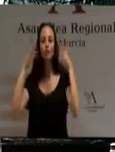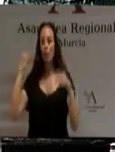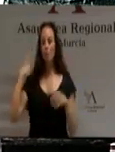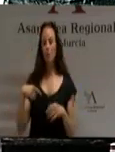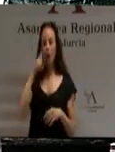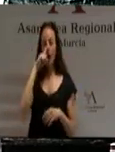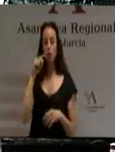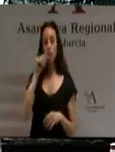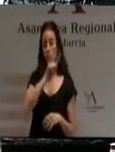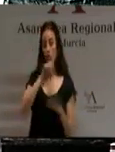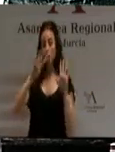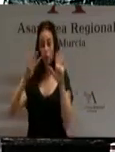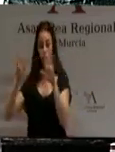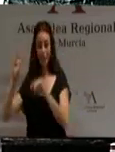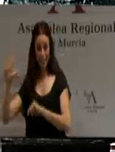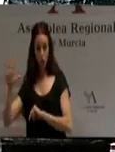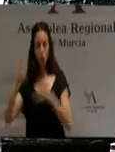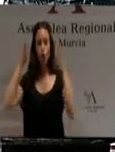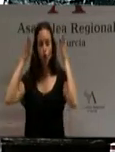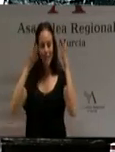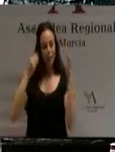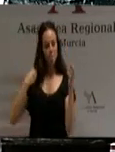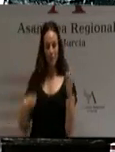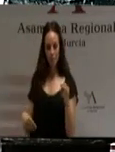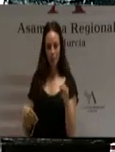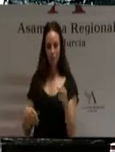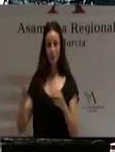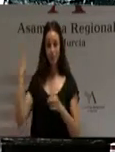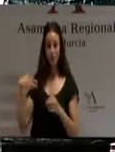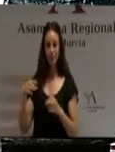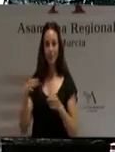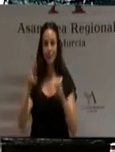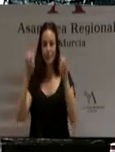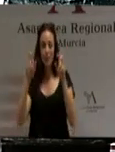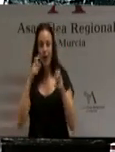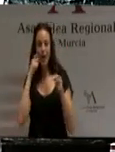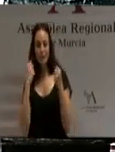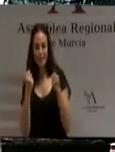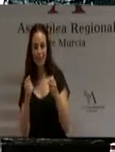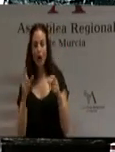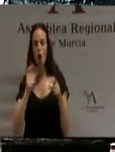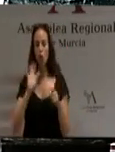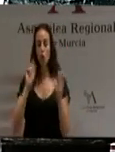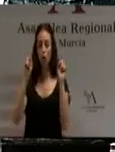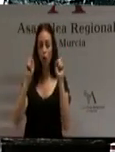1995, cuando aún no se gestionaba la sanidad, la educación o un importante número de políticas